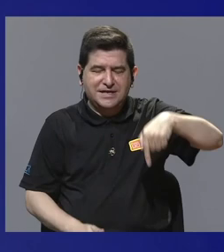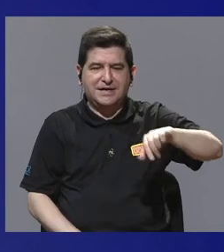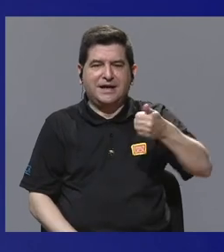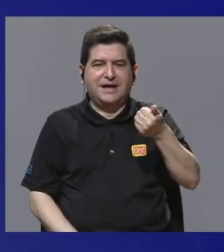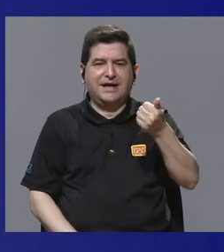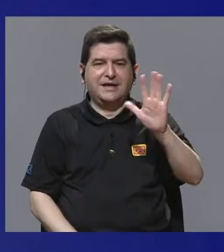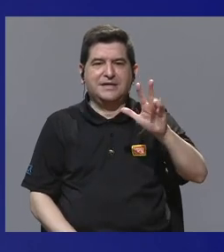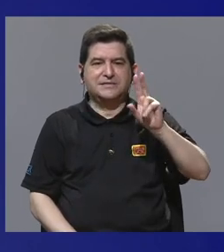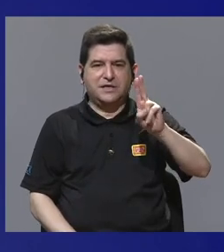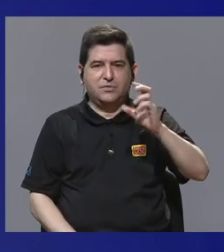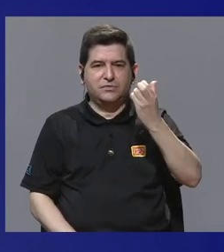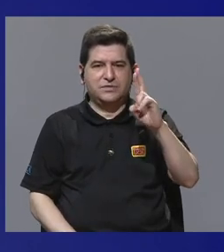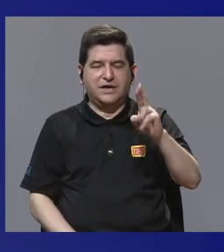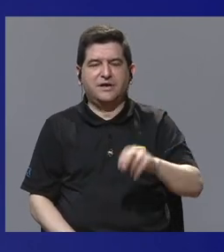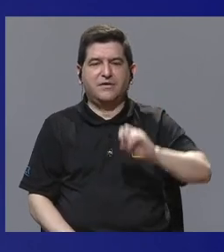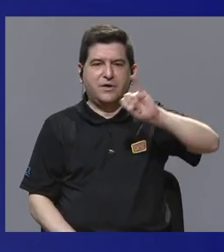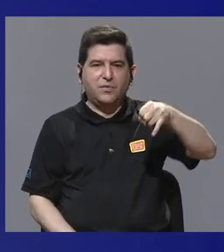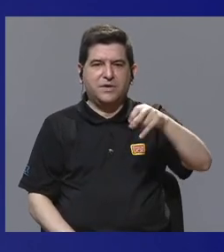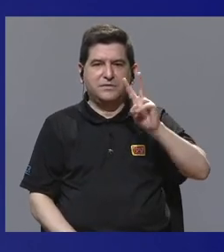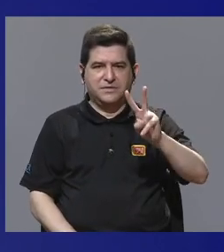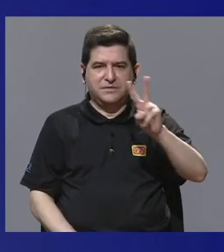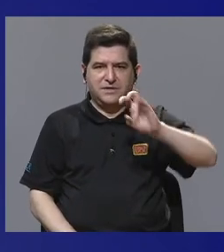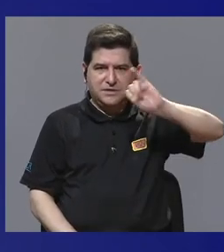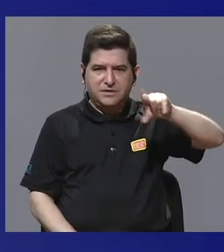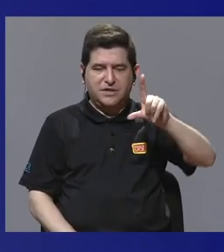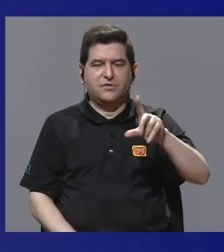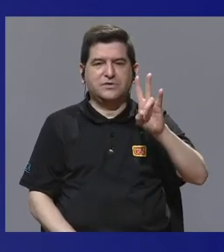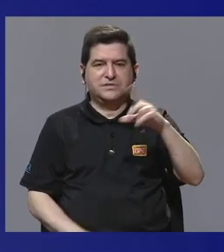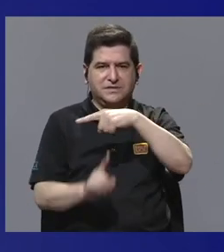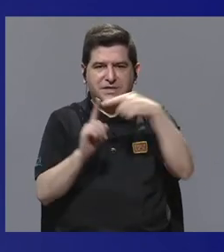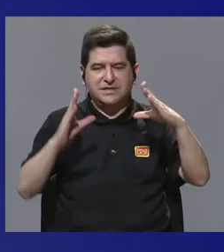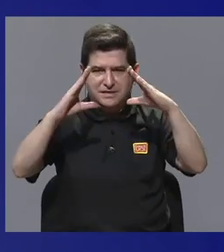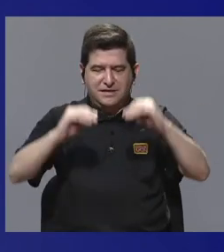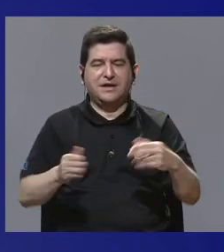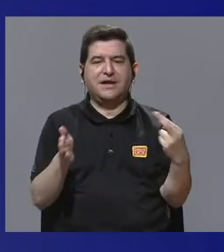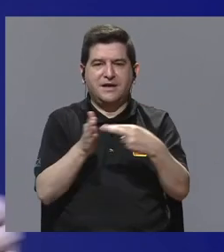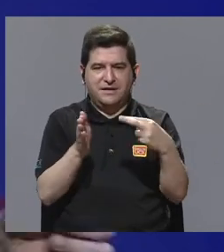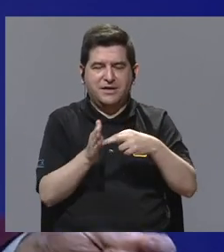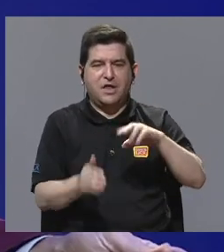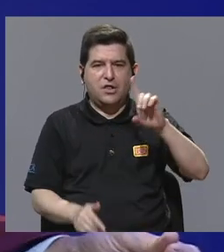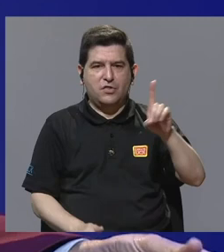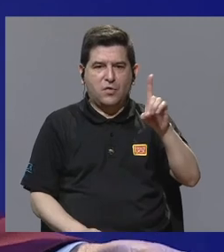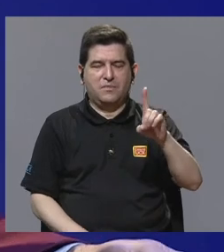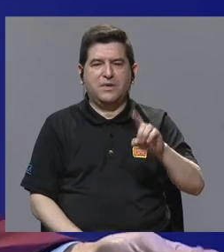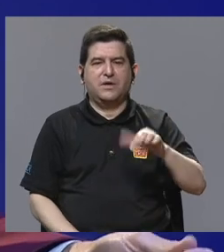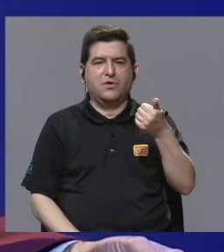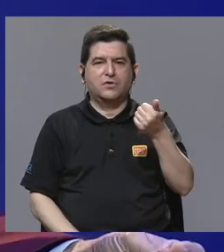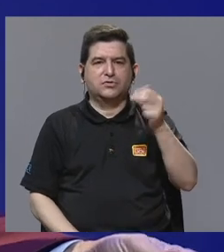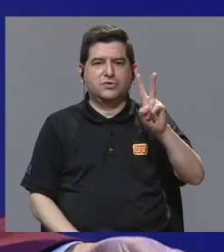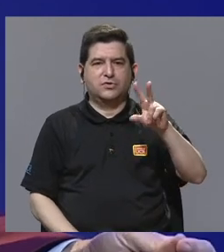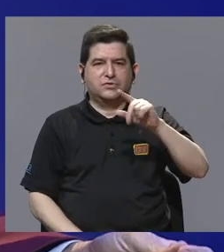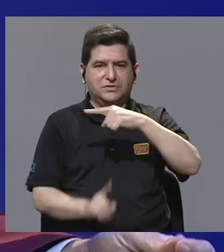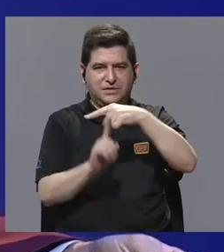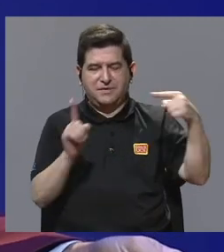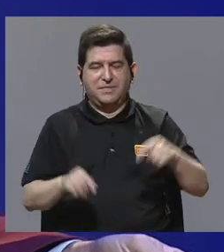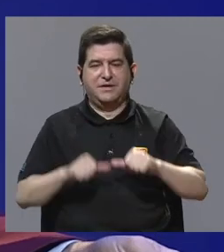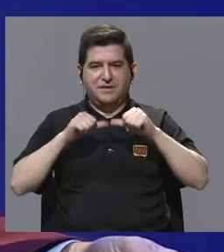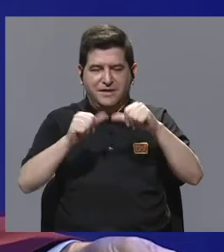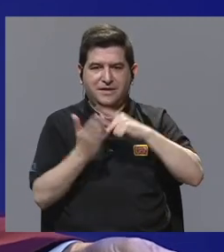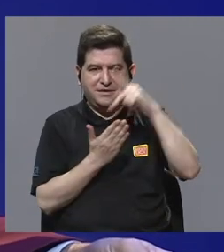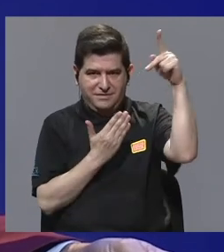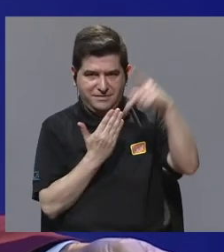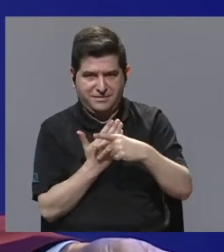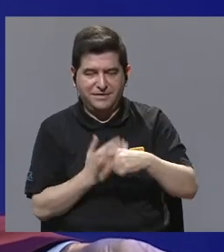aquí en 15 de UCR a partir del jueves 22 de julio a las 7 y 30 de la noche, repetición los domingos a las 12 y 30.